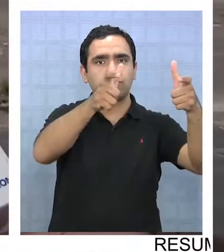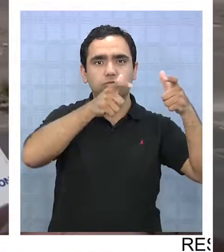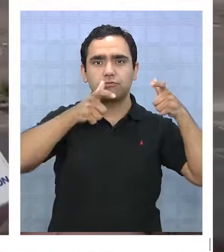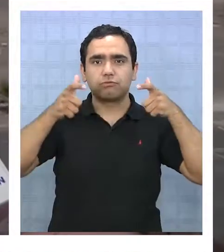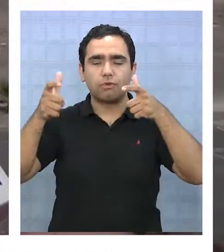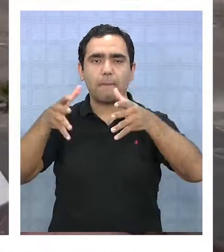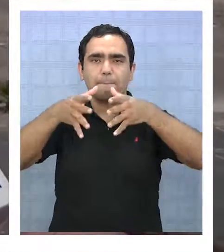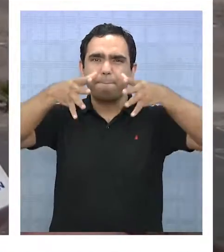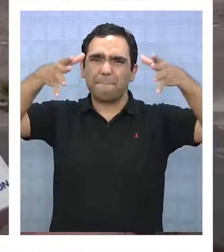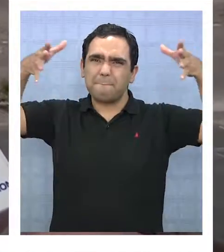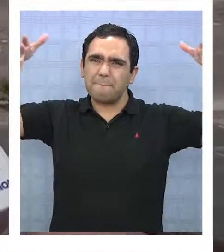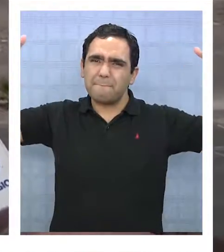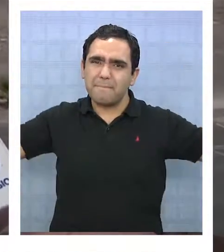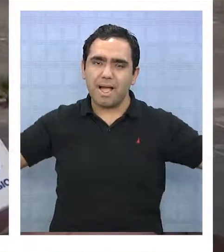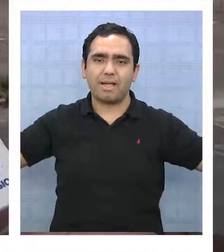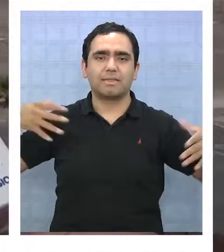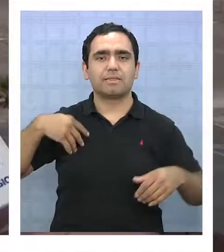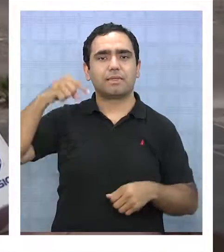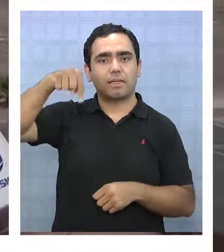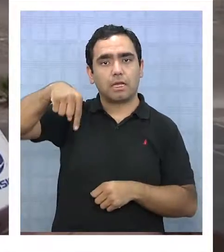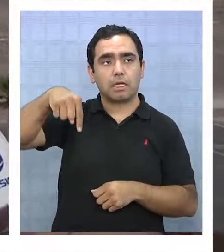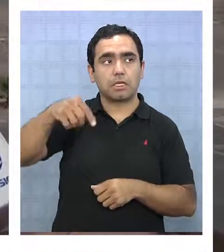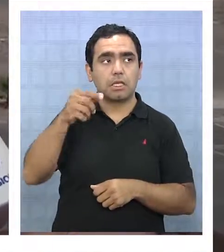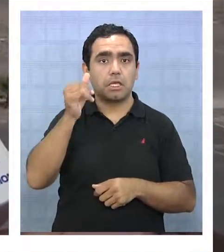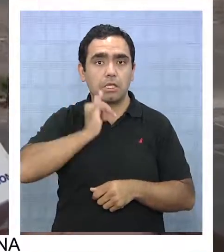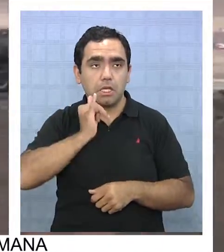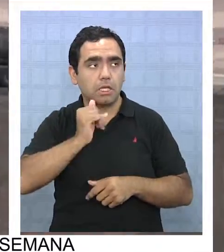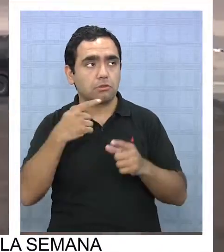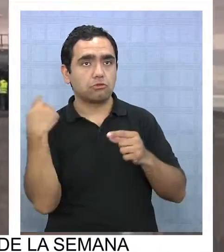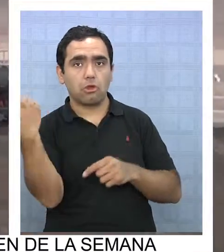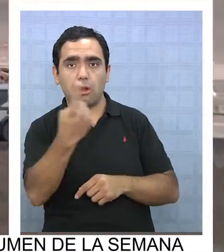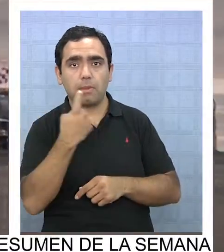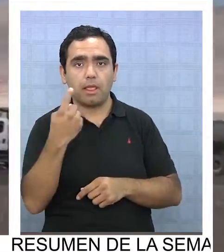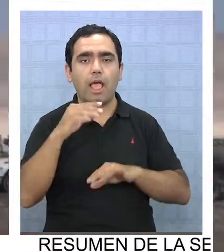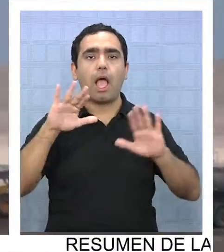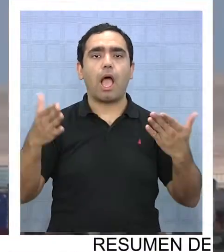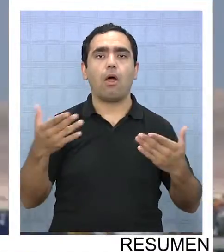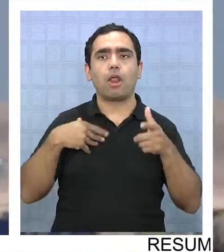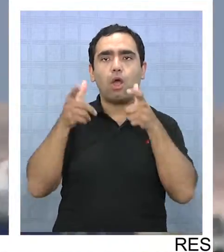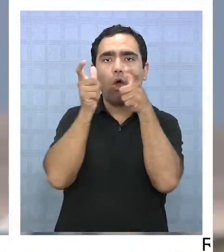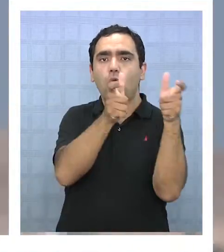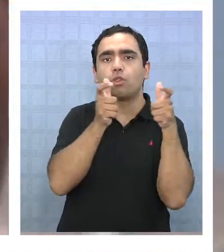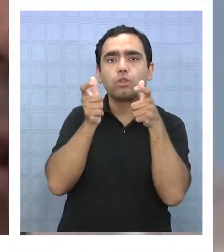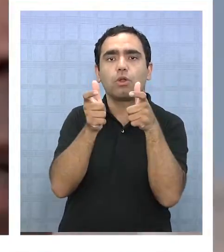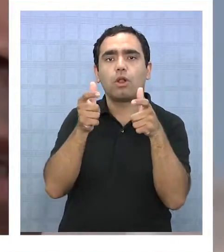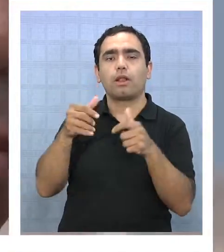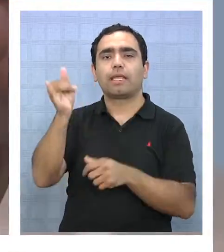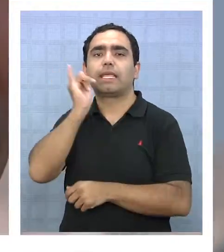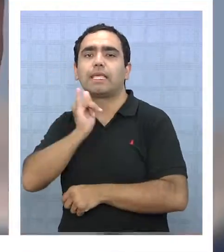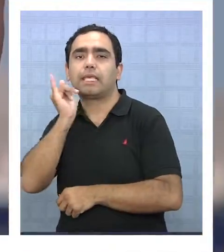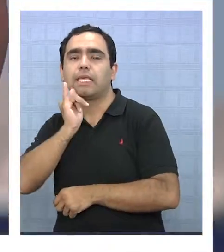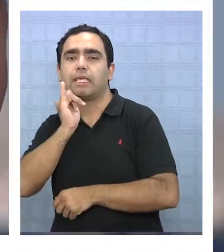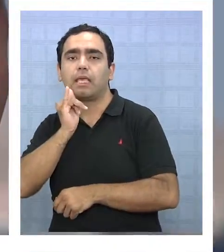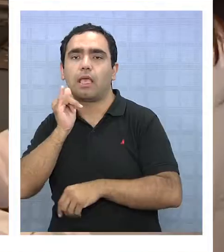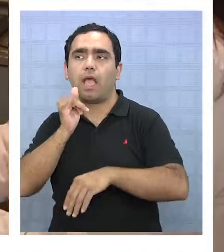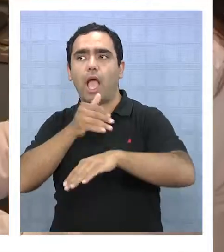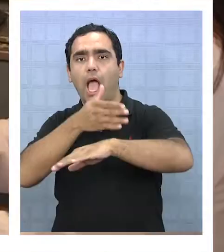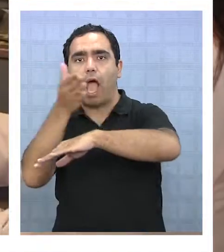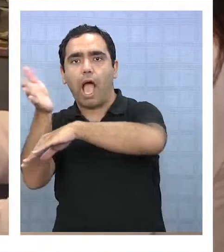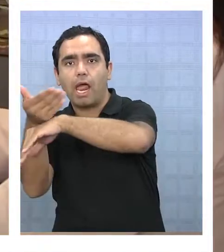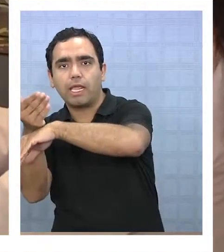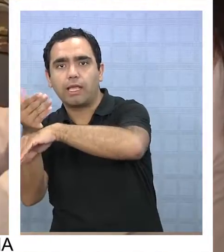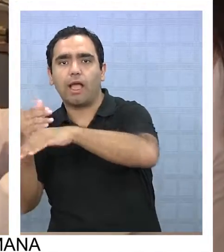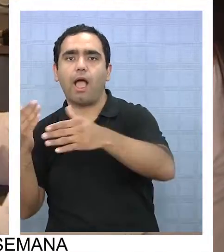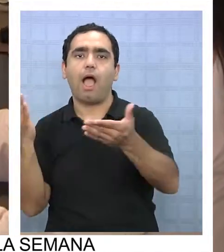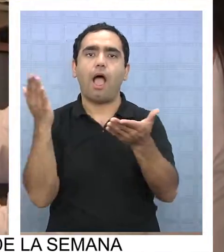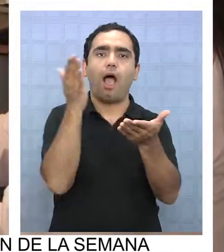que antes era 80 millas solamente de aquí de Iquique, a la redonda, va ahora desde Arica hasta Vallenar por el sur. Dentro